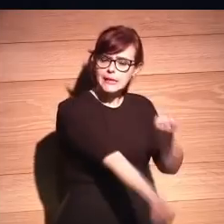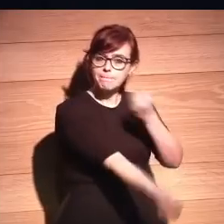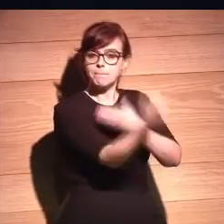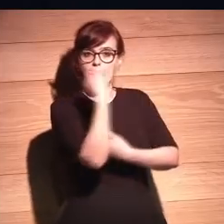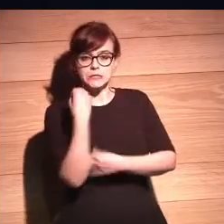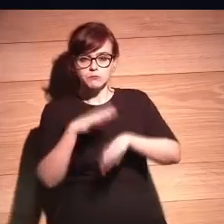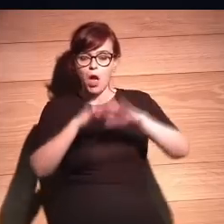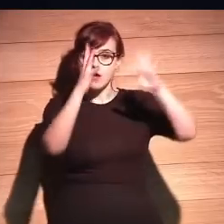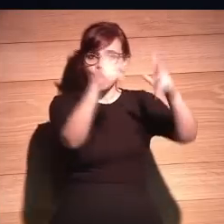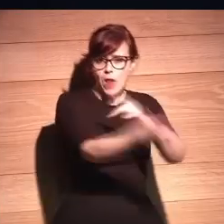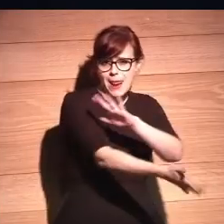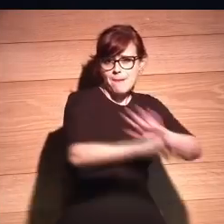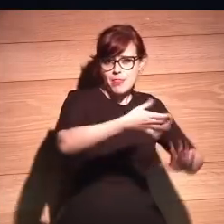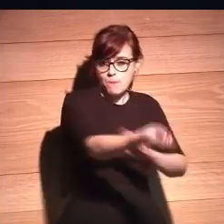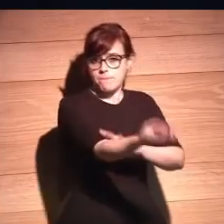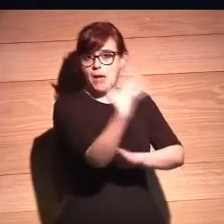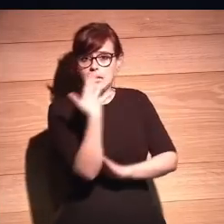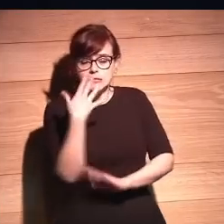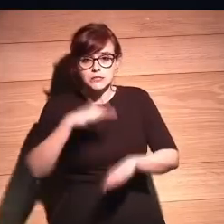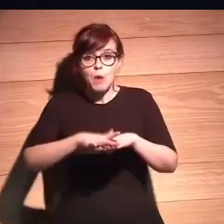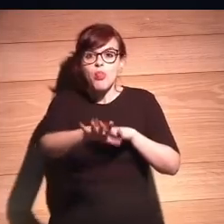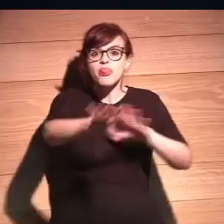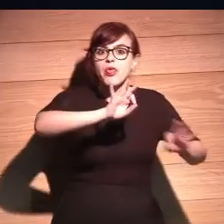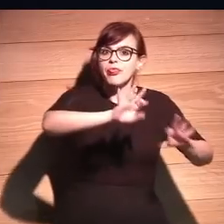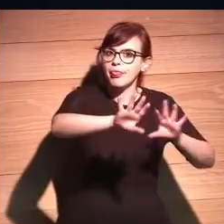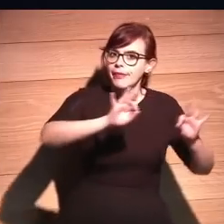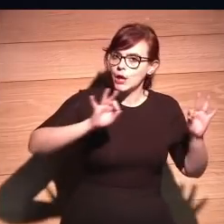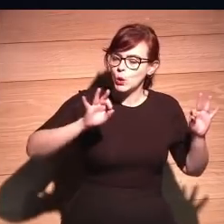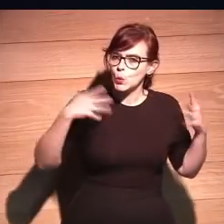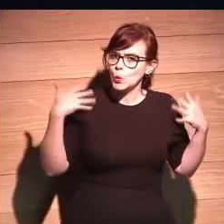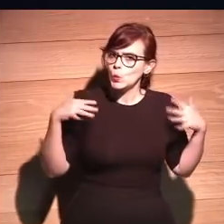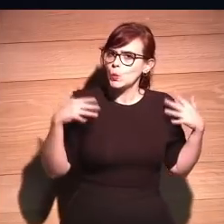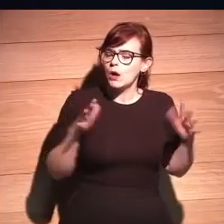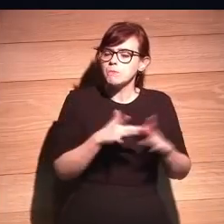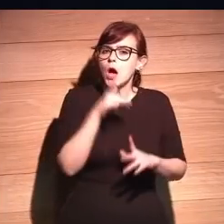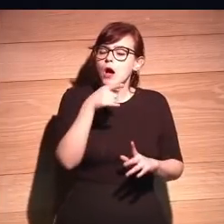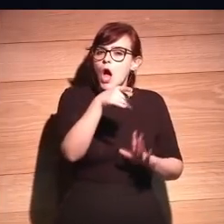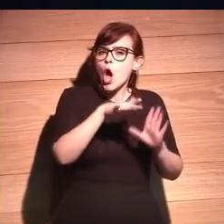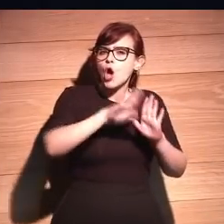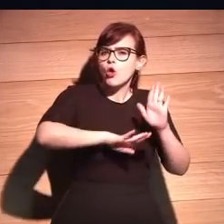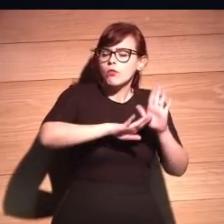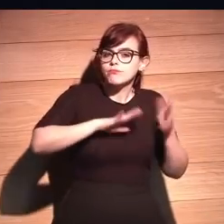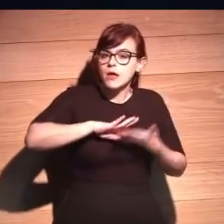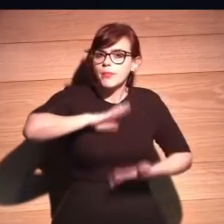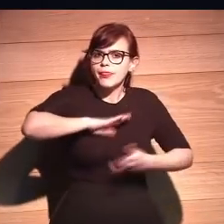Calculan más rápido, lo entiendo. Deciden. Deciden. ¿Con qué criterios? ¿Con qué